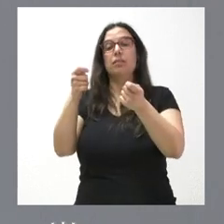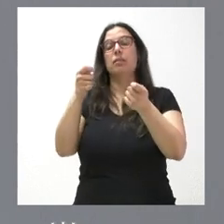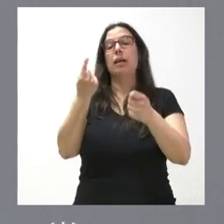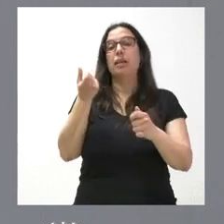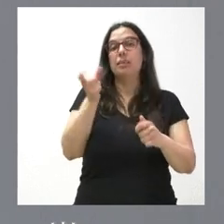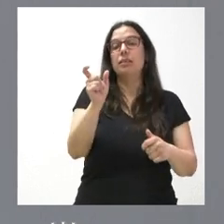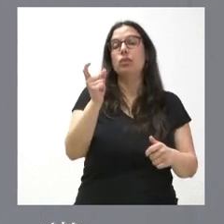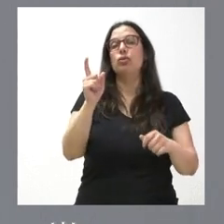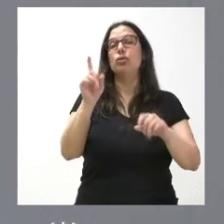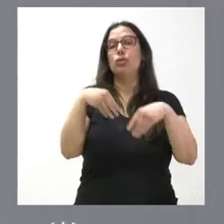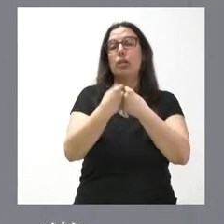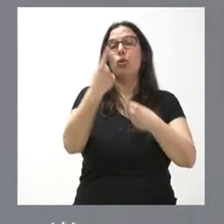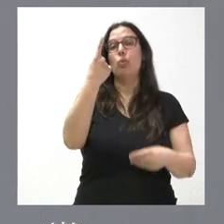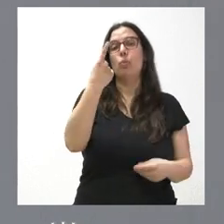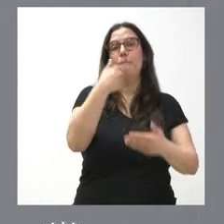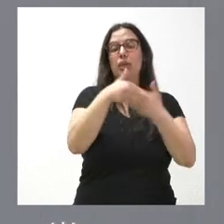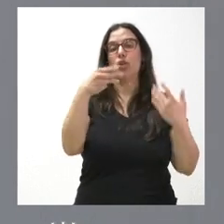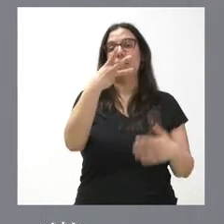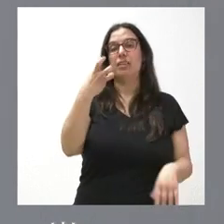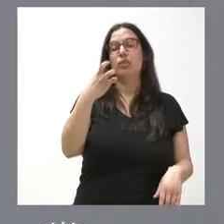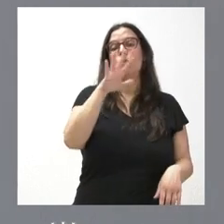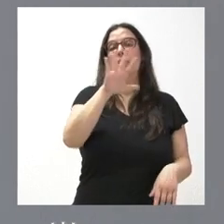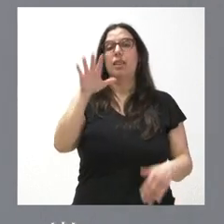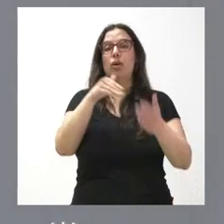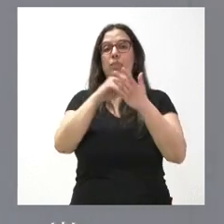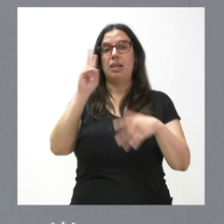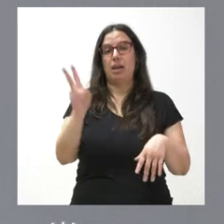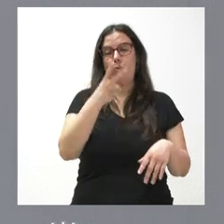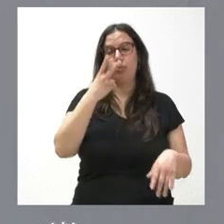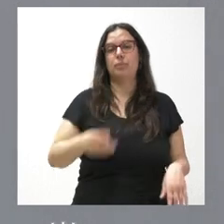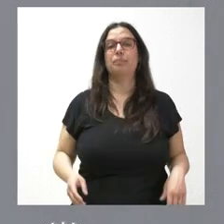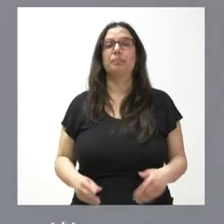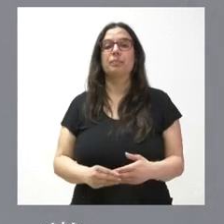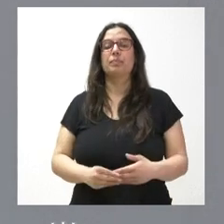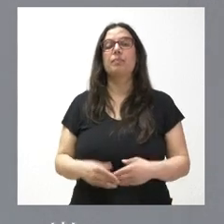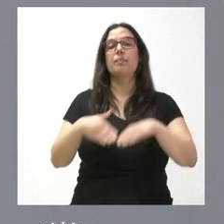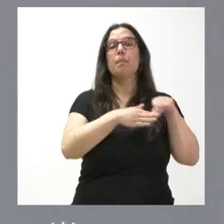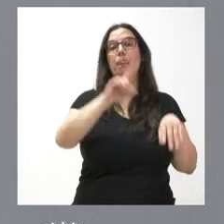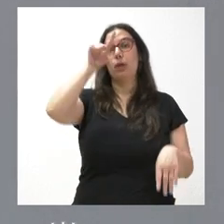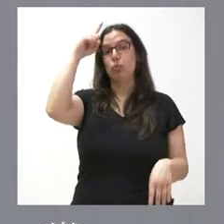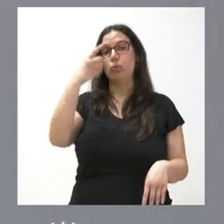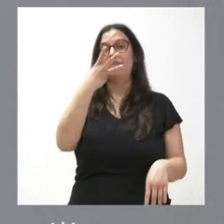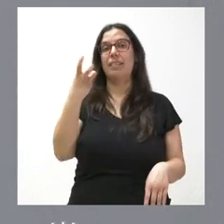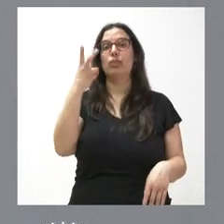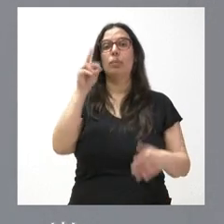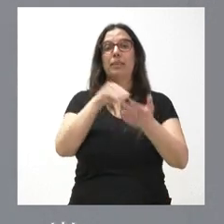hasta 1.355.000 euros de la inversión prevista. Y, en el ámbito de cultura, 320.000 euros para actuaciones